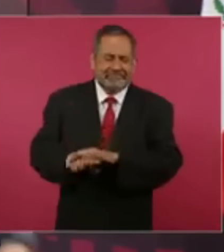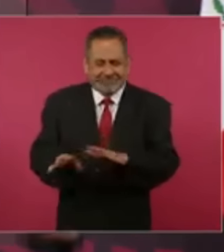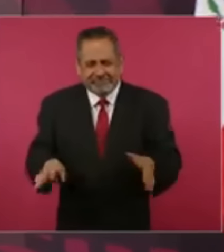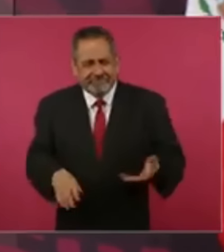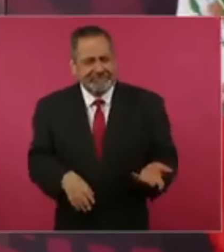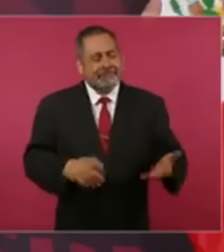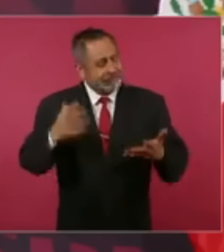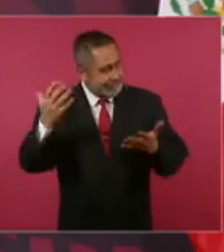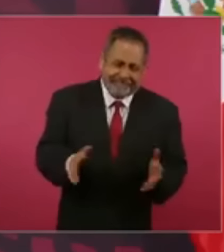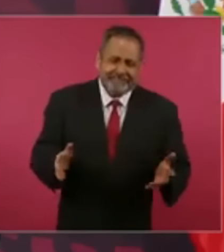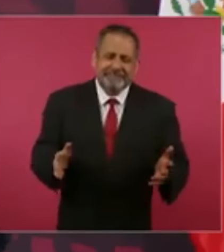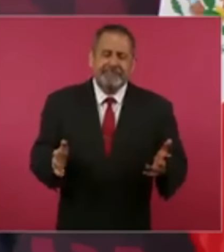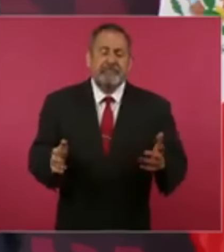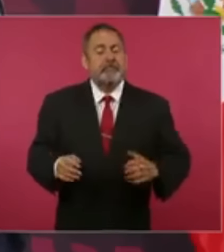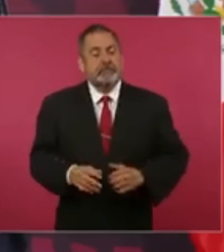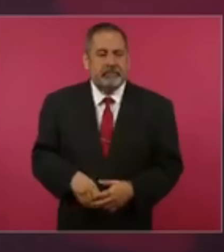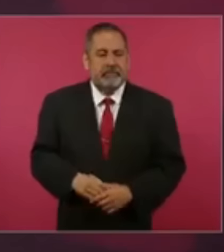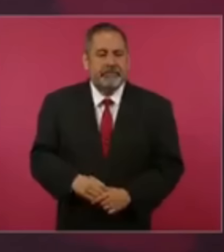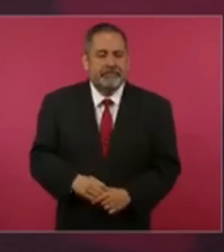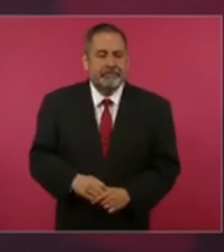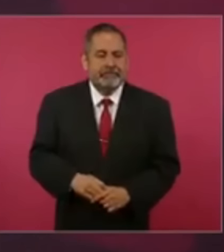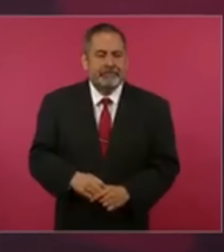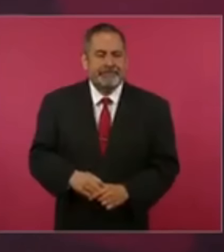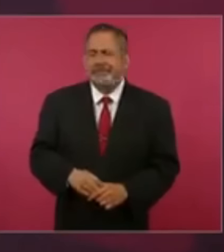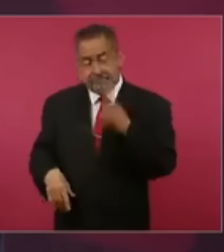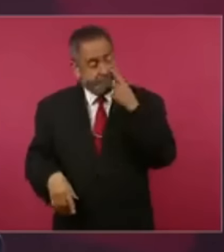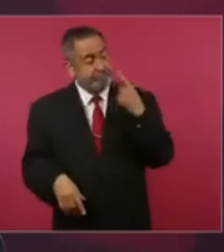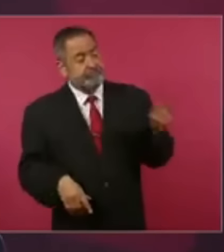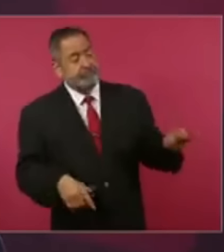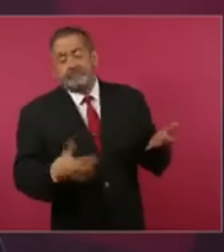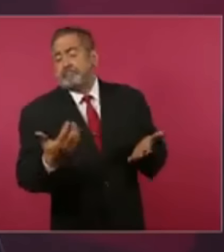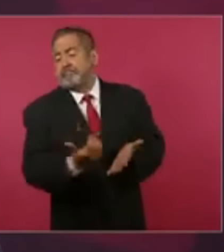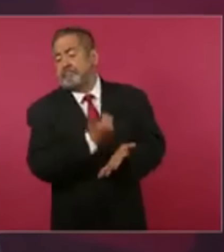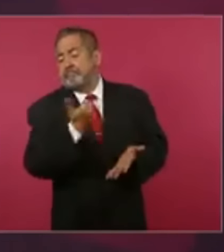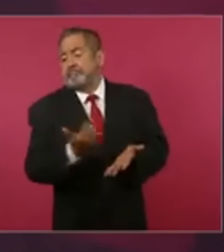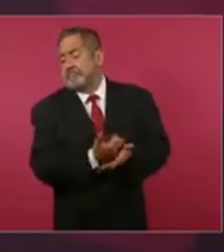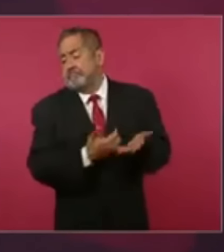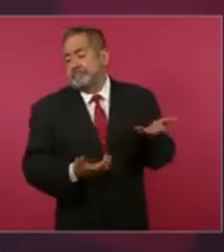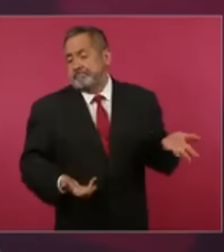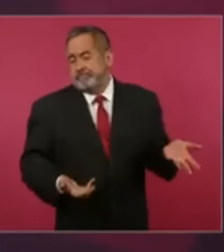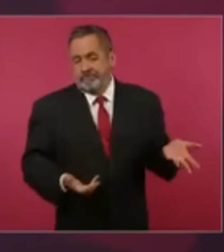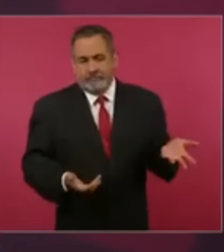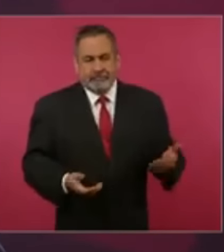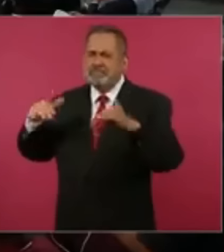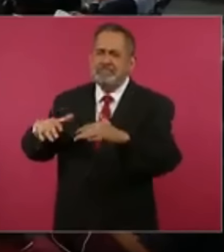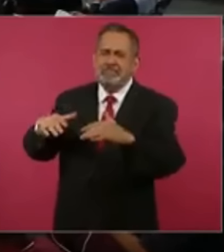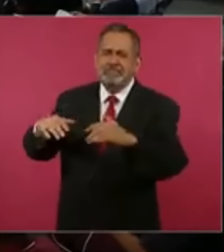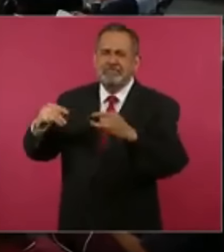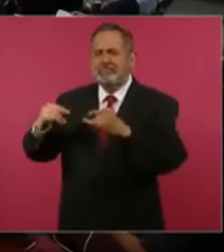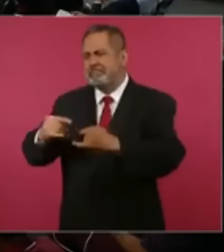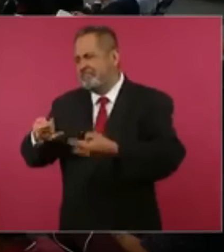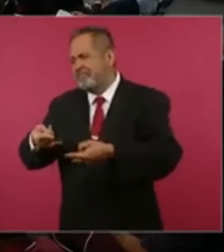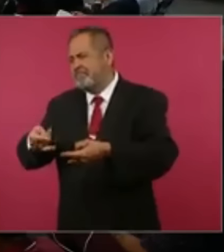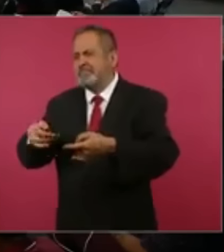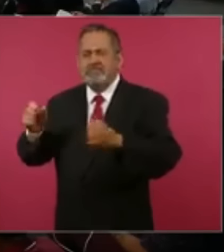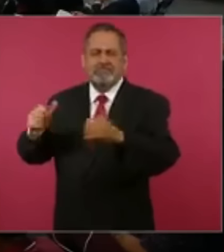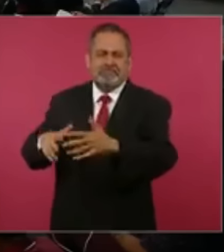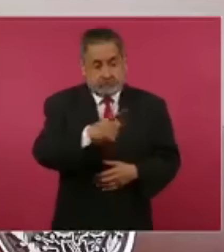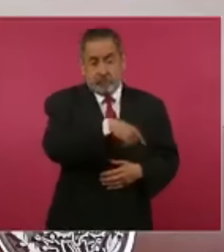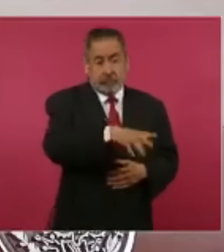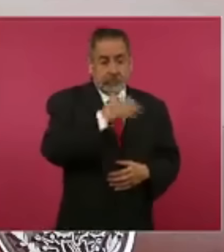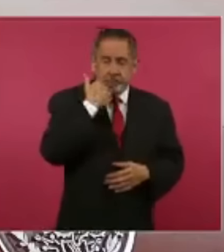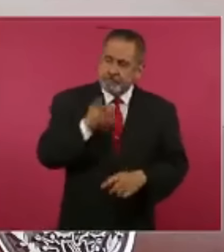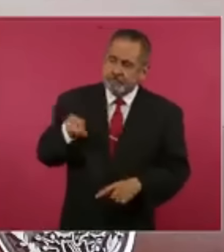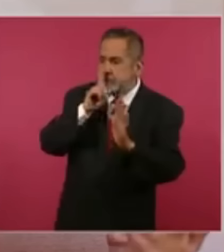seguidores de ya sabes quién, váyanse mejor a sus casas. No estén en las plazas, porque nos querían quitar hasta el